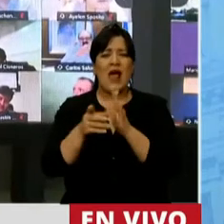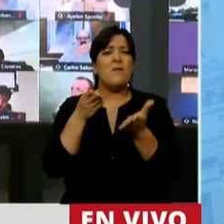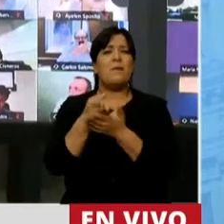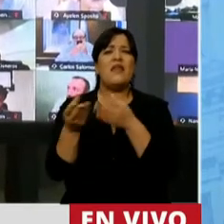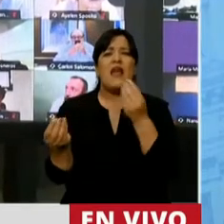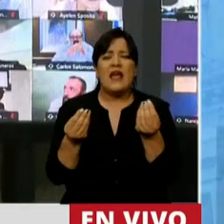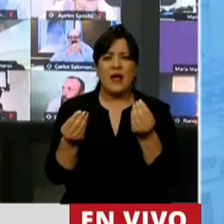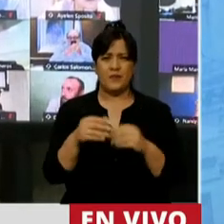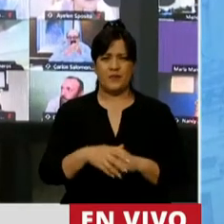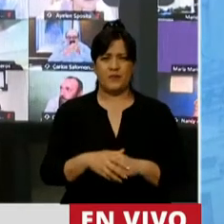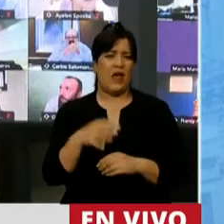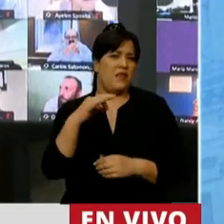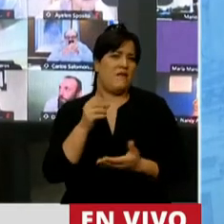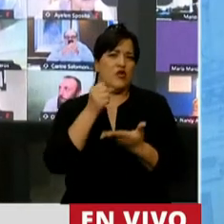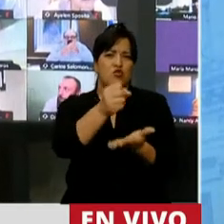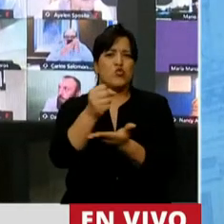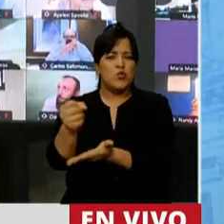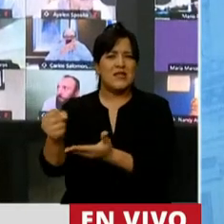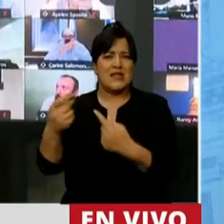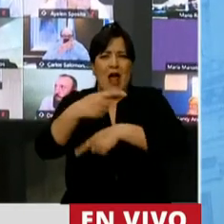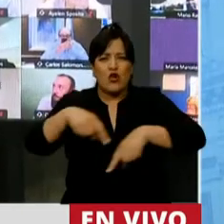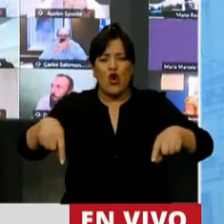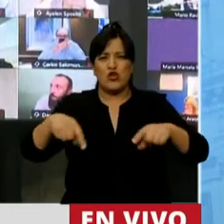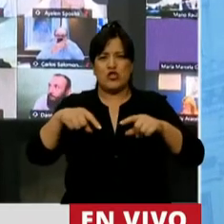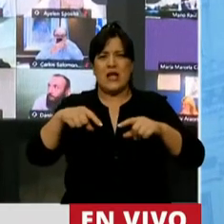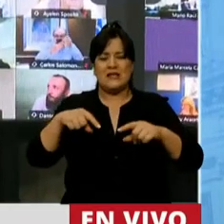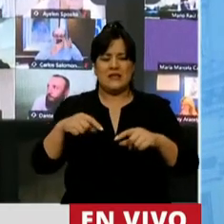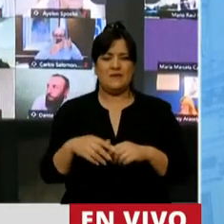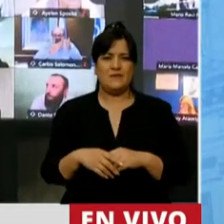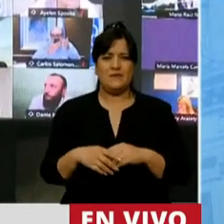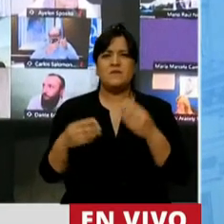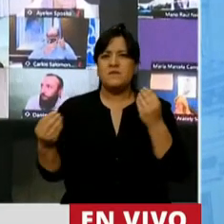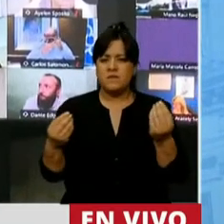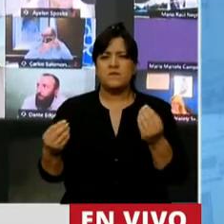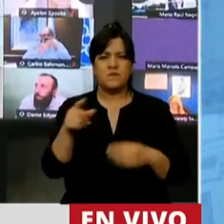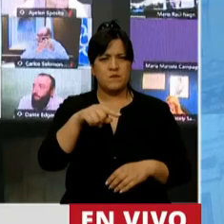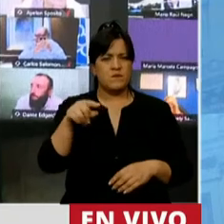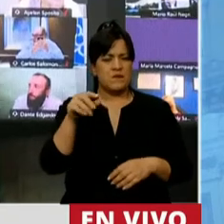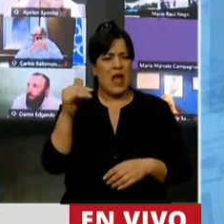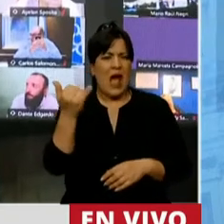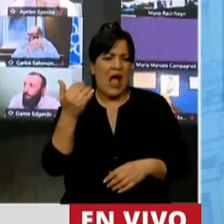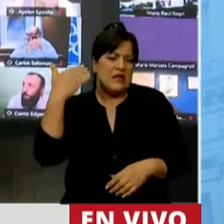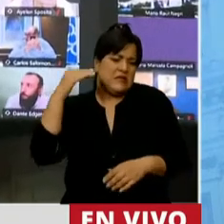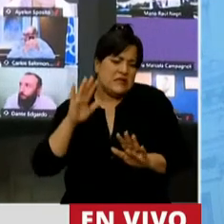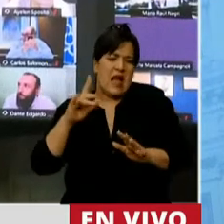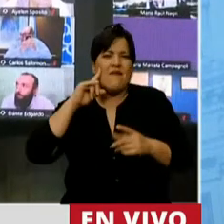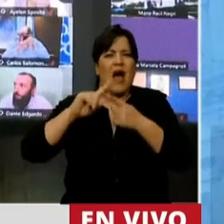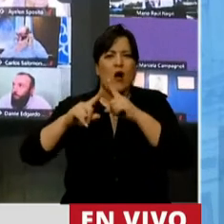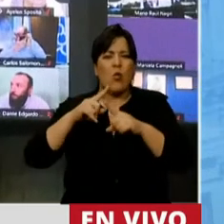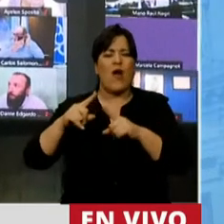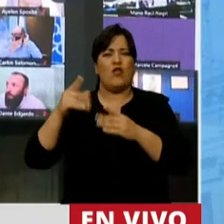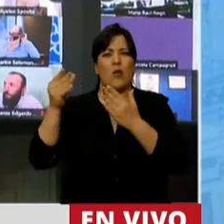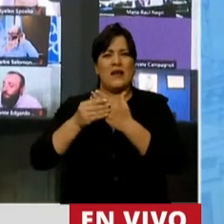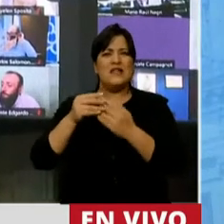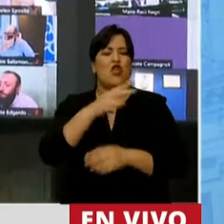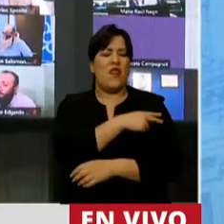se subsidie en alguno de esos elementos si contábamos con algún acuerdo con el señor Ministro de Defensa